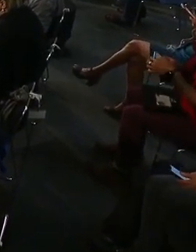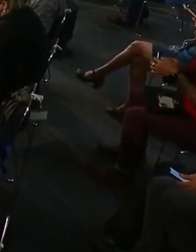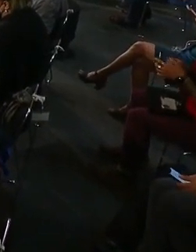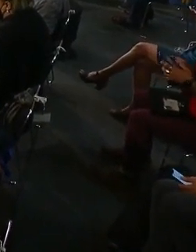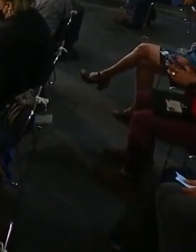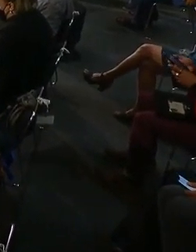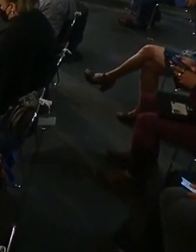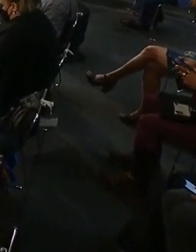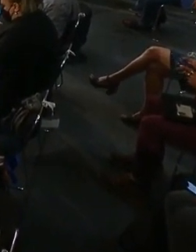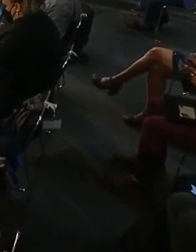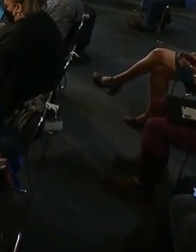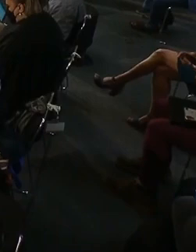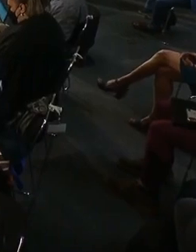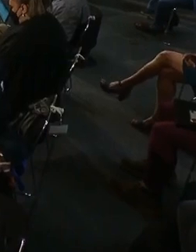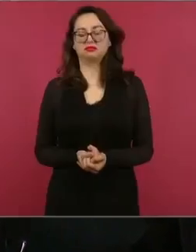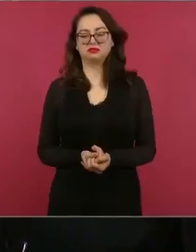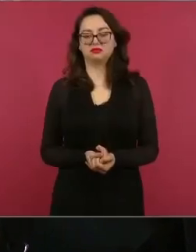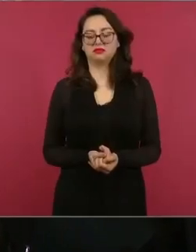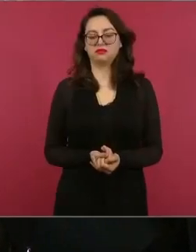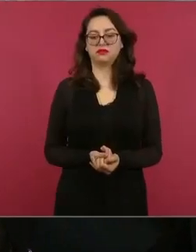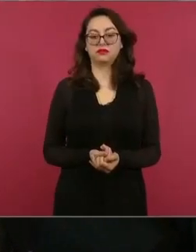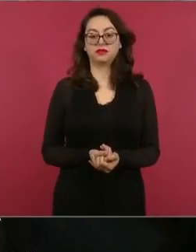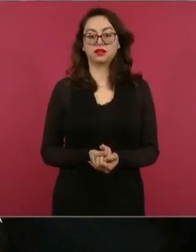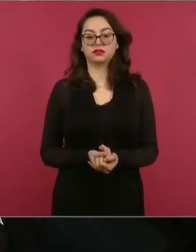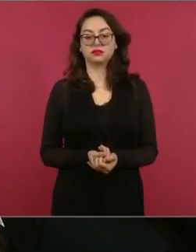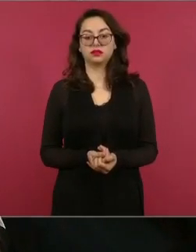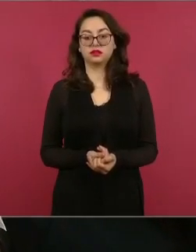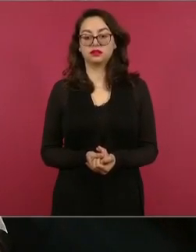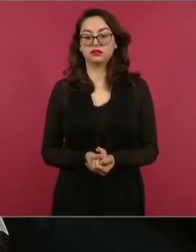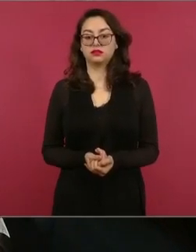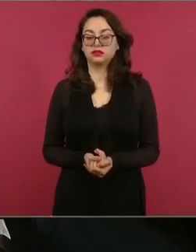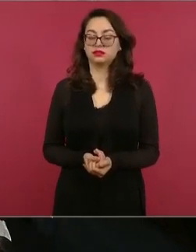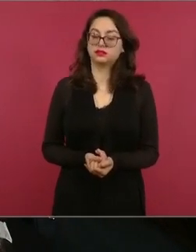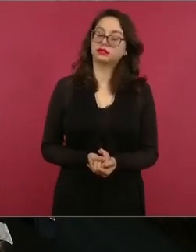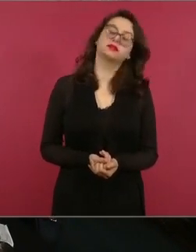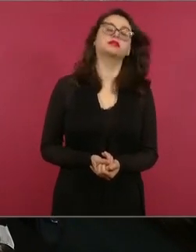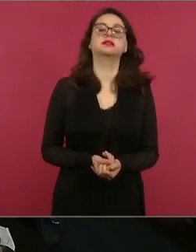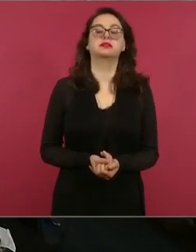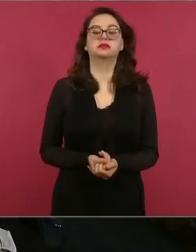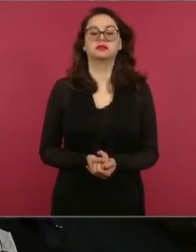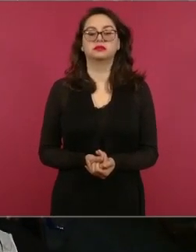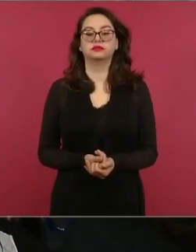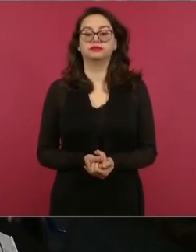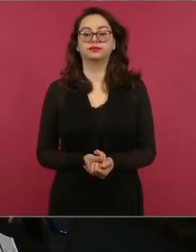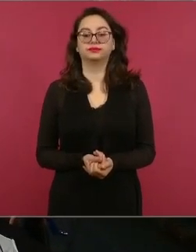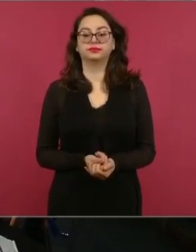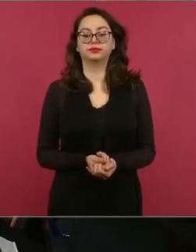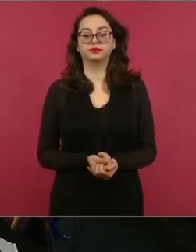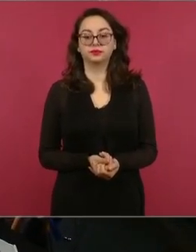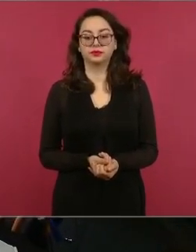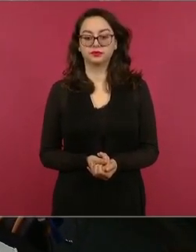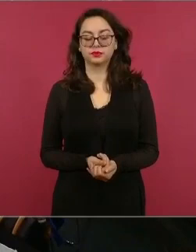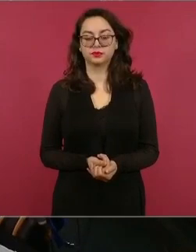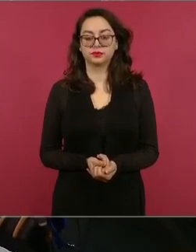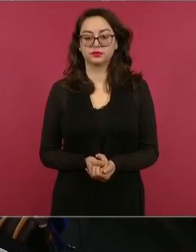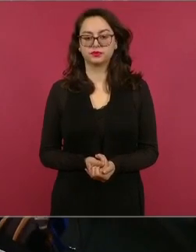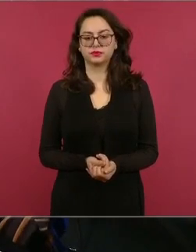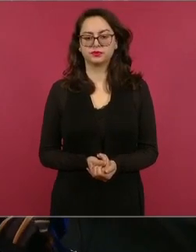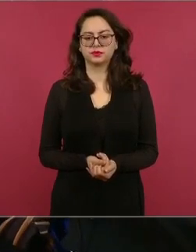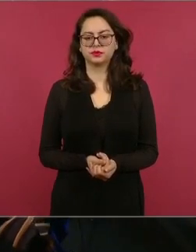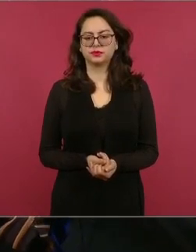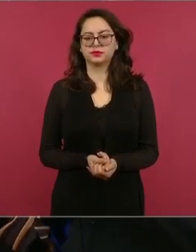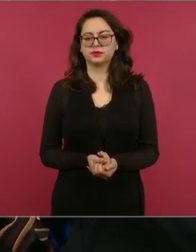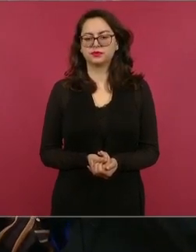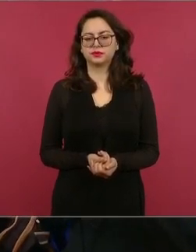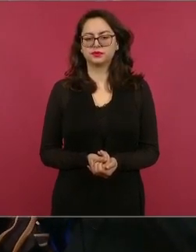pregunta del suscrito el 16 de mayo de 2022 aquí en la conferencia matutina ¿qué hacía Leonel